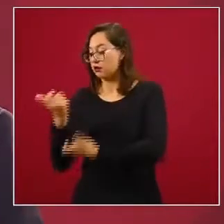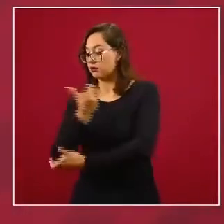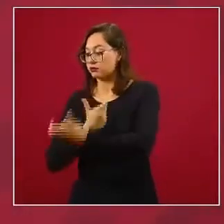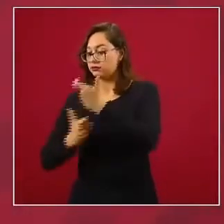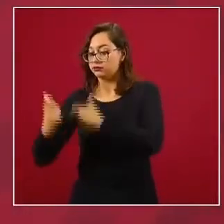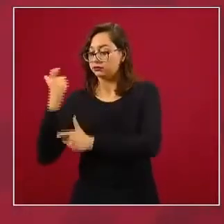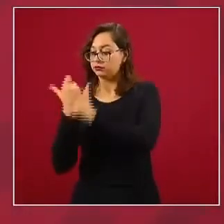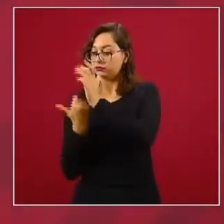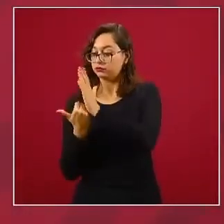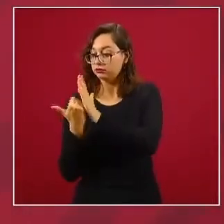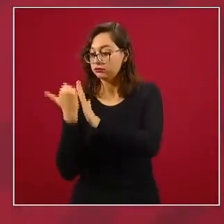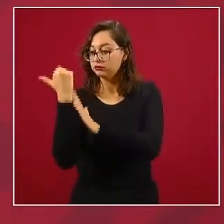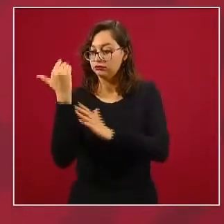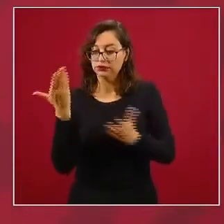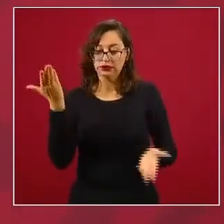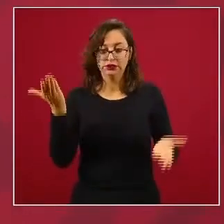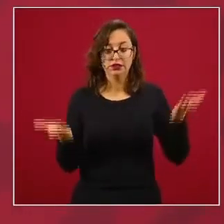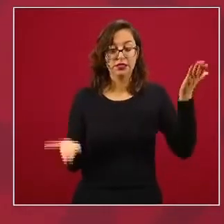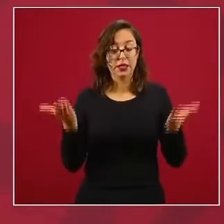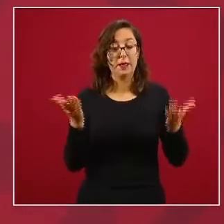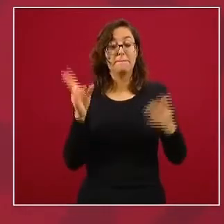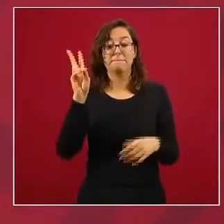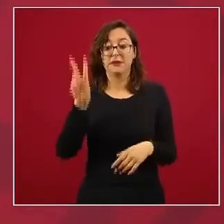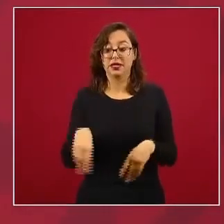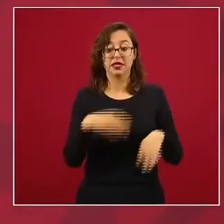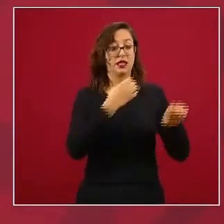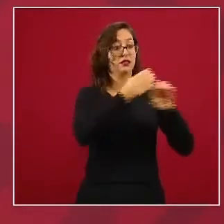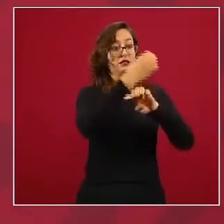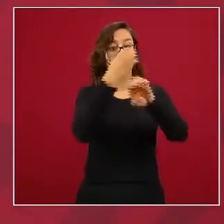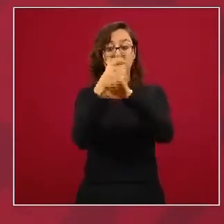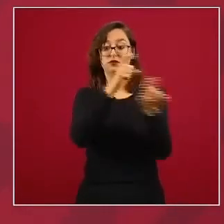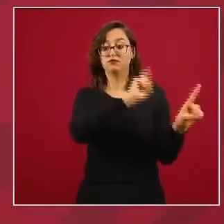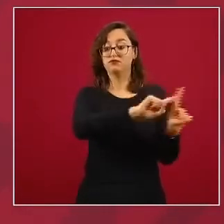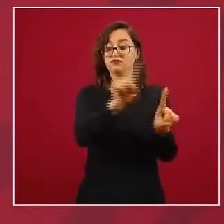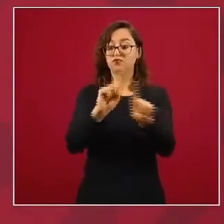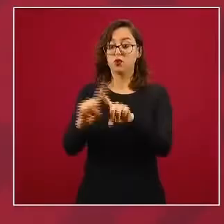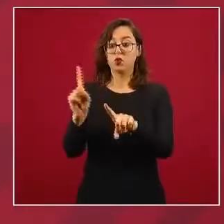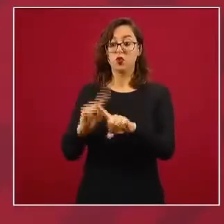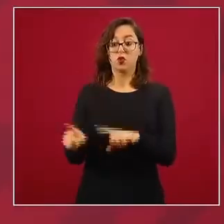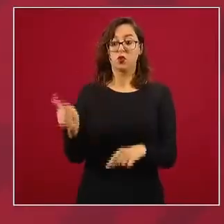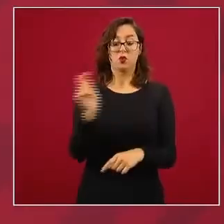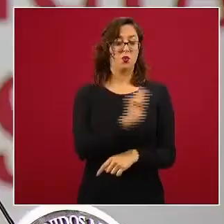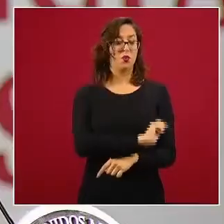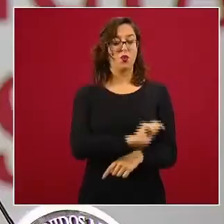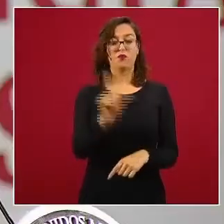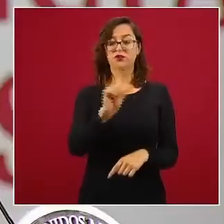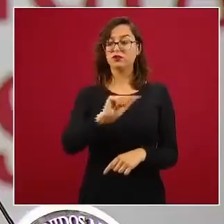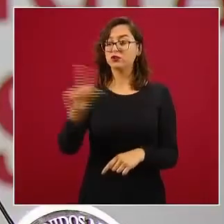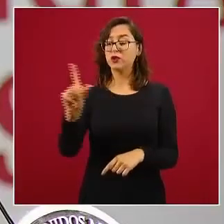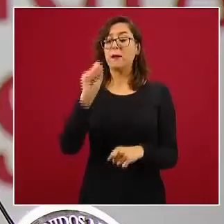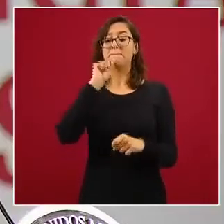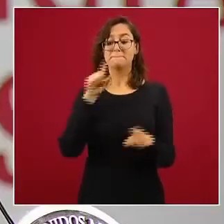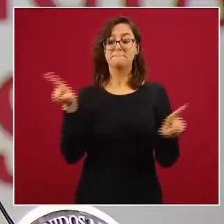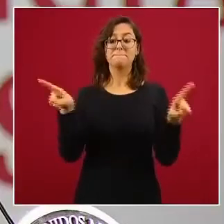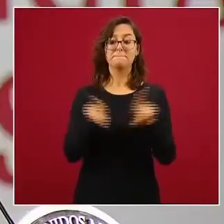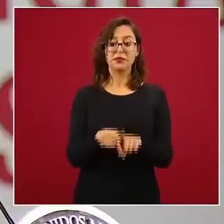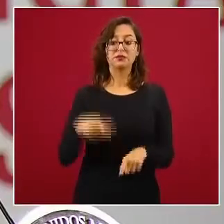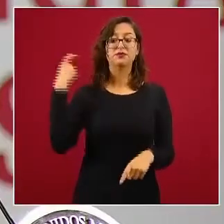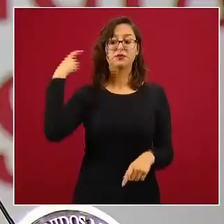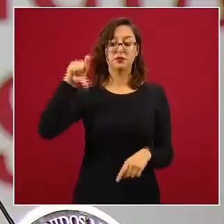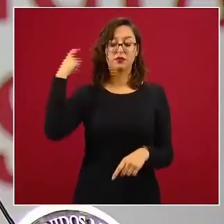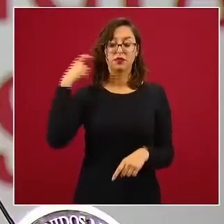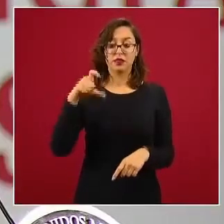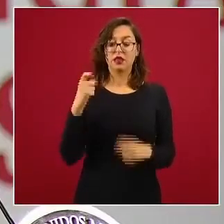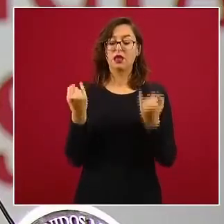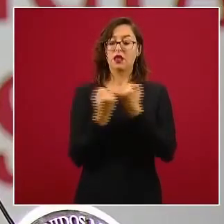Realmente un trabajo muy profesional de los estados. Insisto, habló Puebla, presentó también Querétaro, el presidente de esta Asociación de